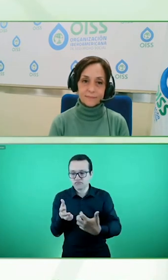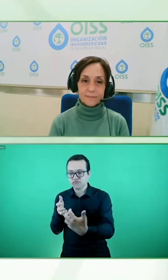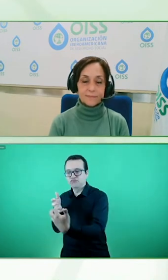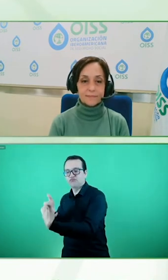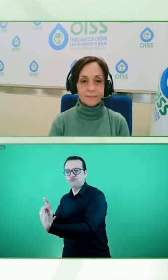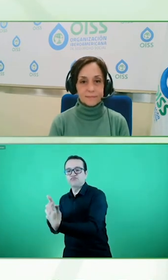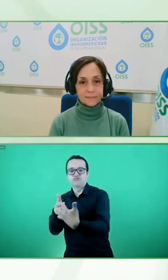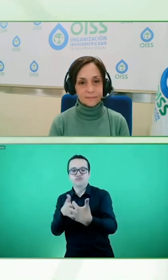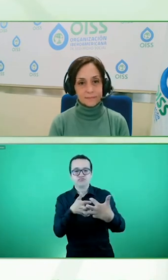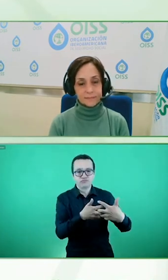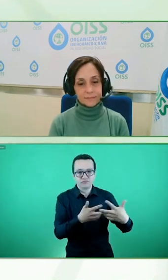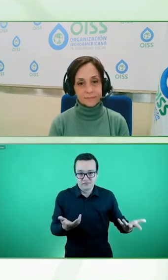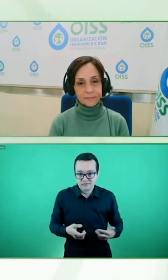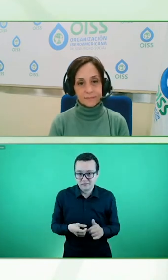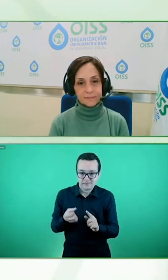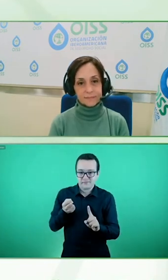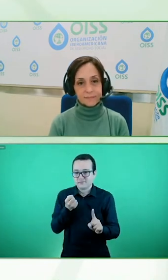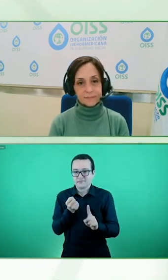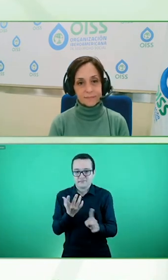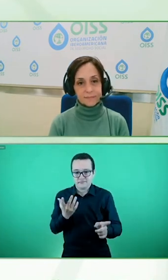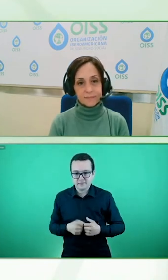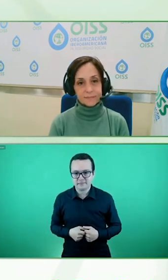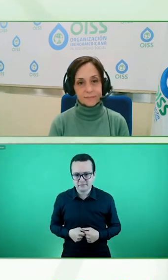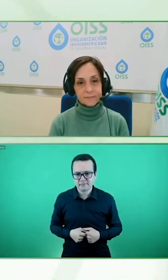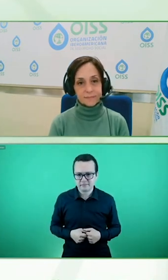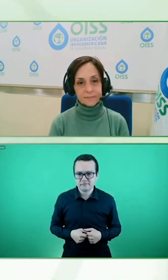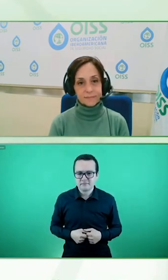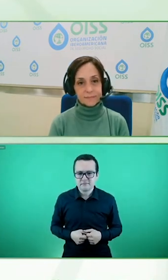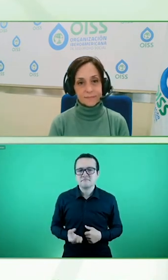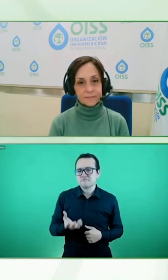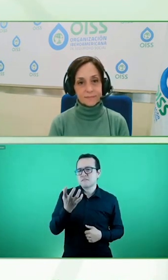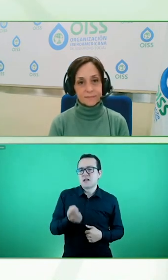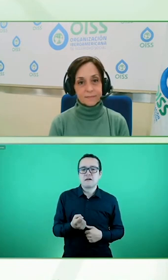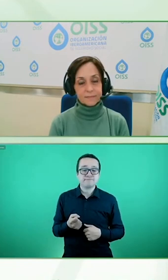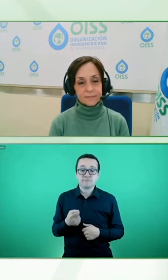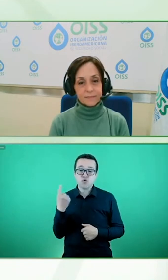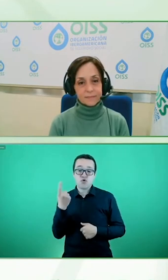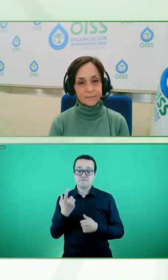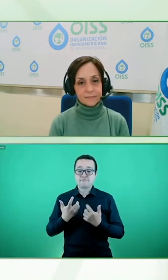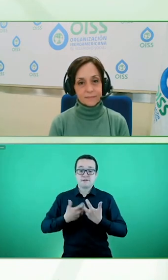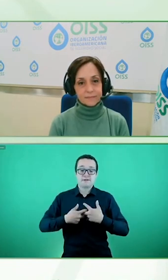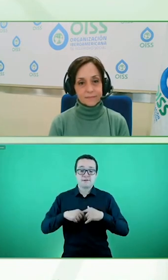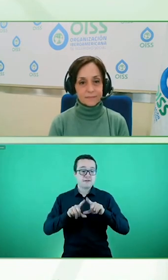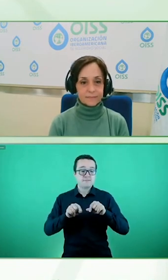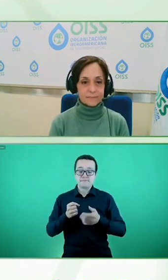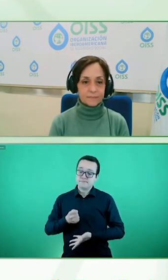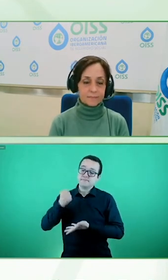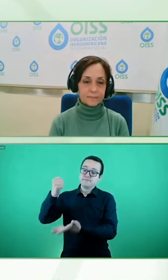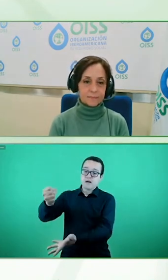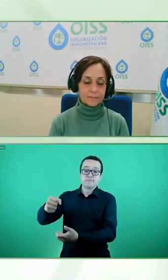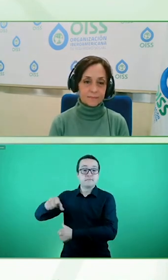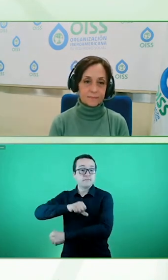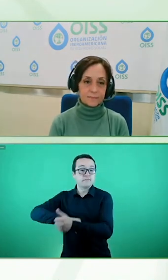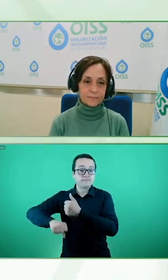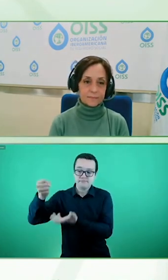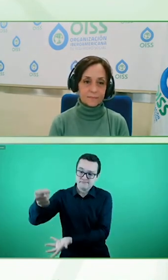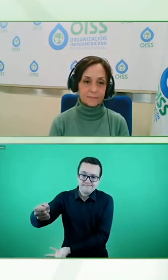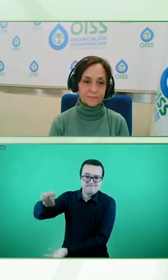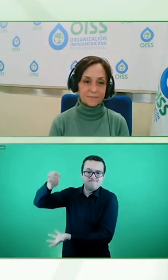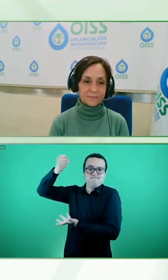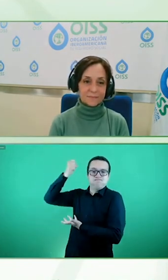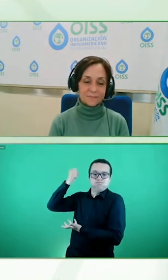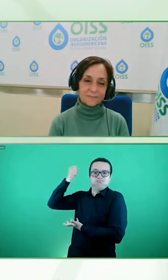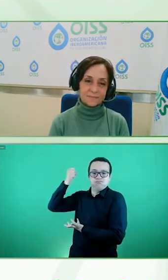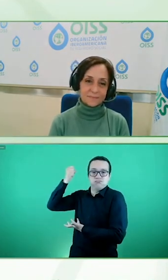bueno, que hay empresas que simplemente invierten para ganar dinero, ¿no? Luego hay empresas, por ejemplo, en temas medioambientales, ¿no? Invierto en